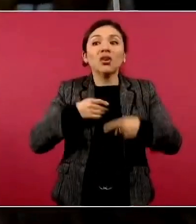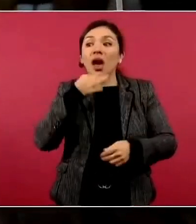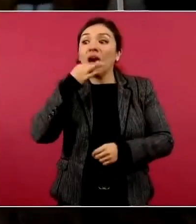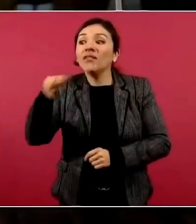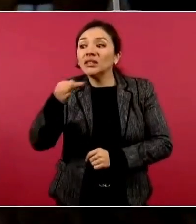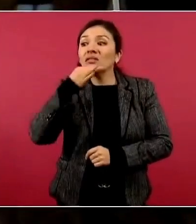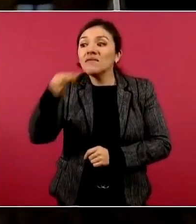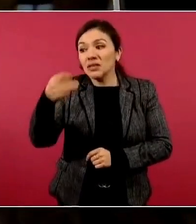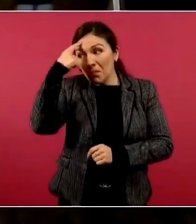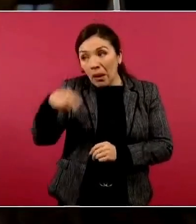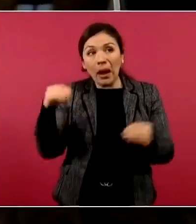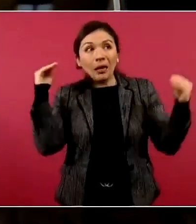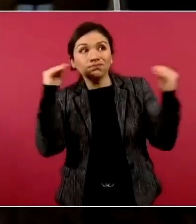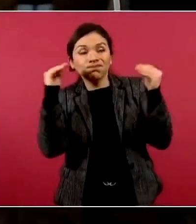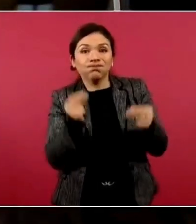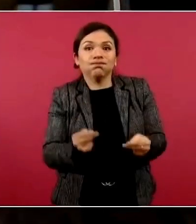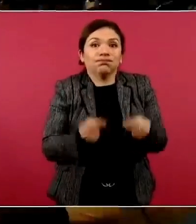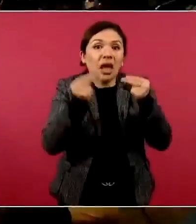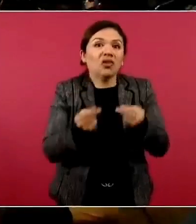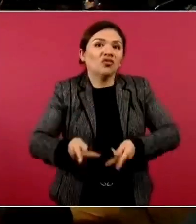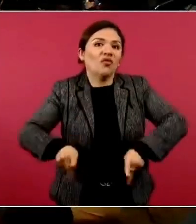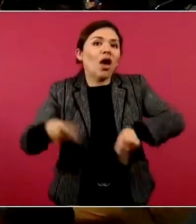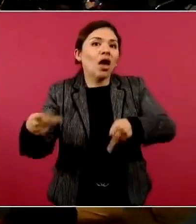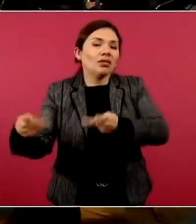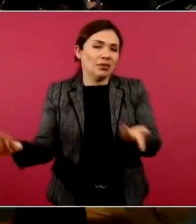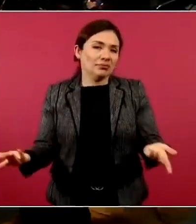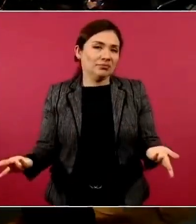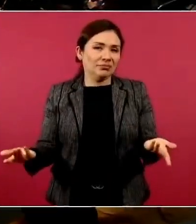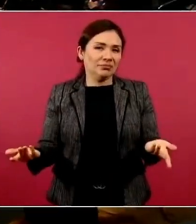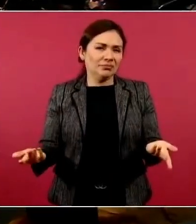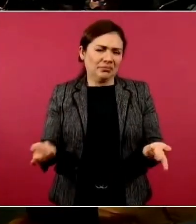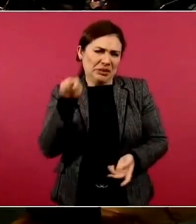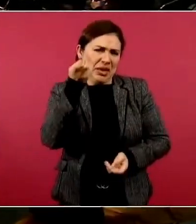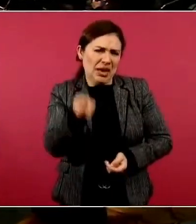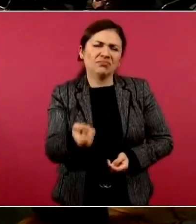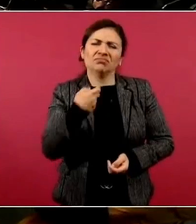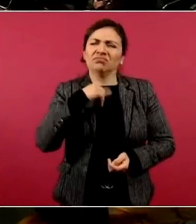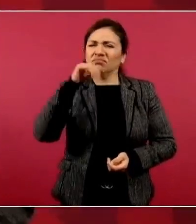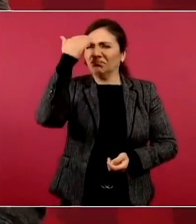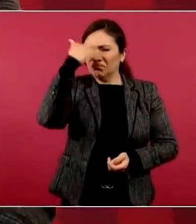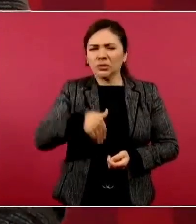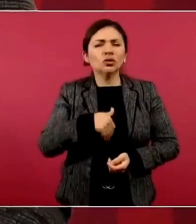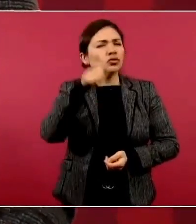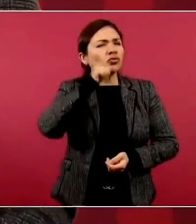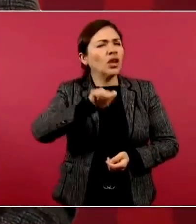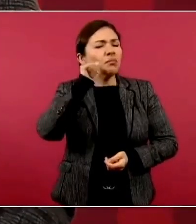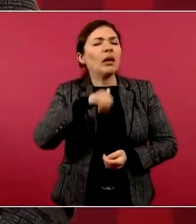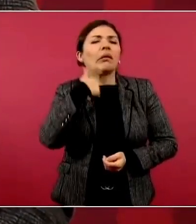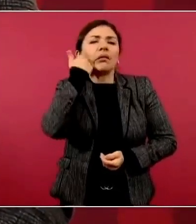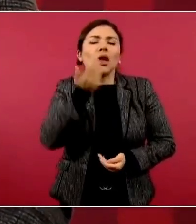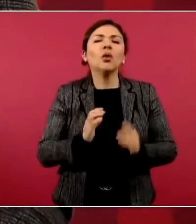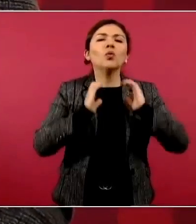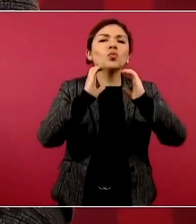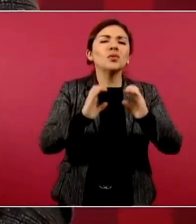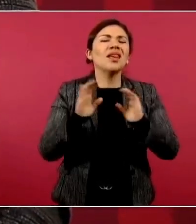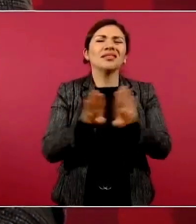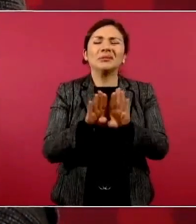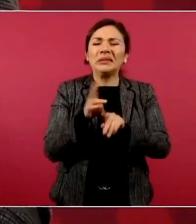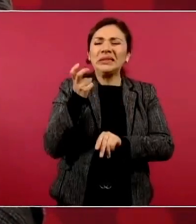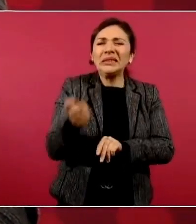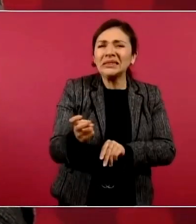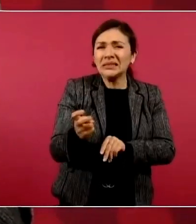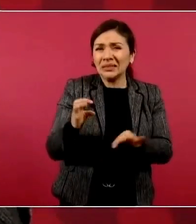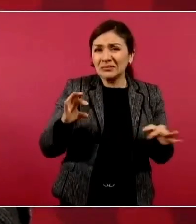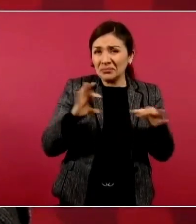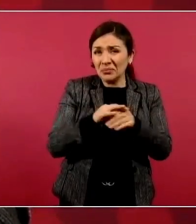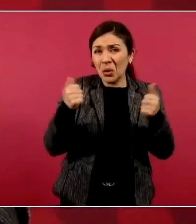negociar con eso. Y nosotros hemos procurado mantener distancia con